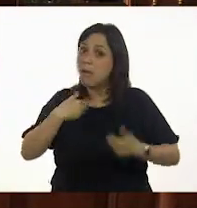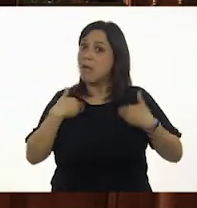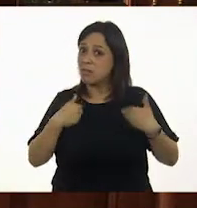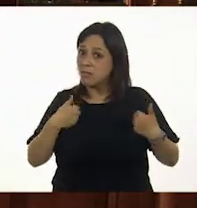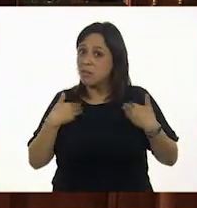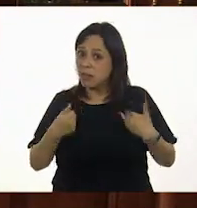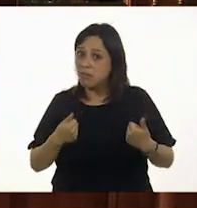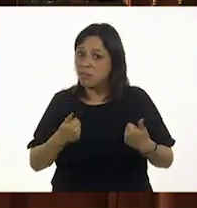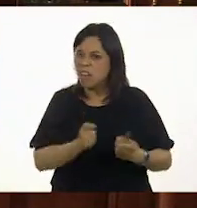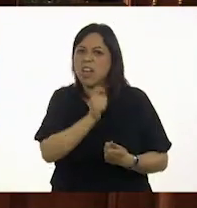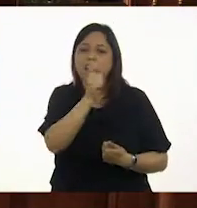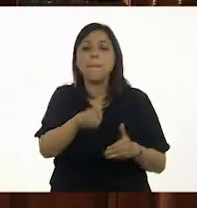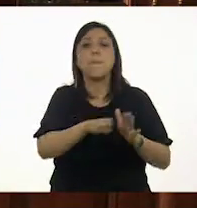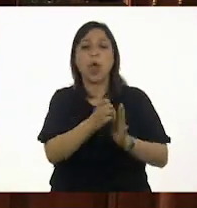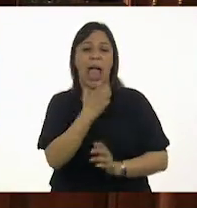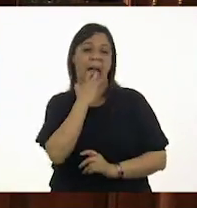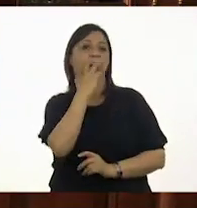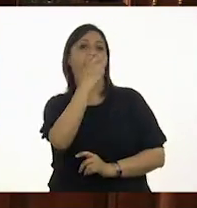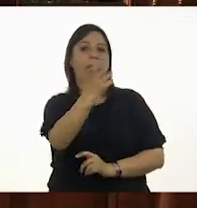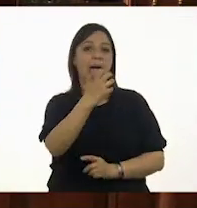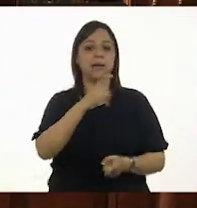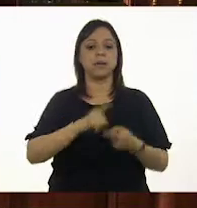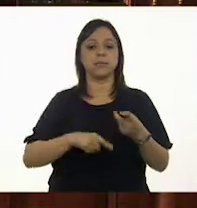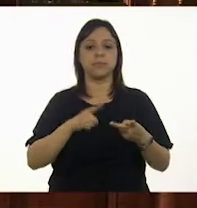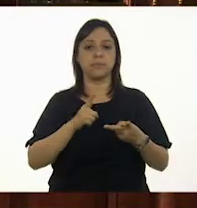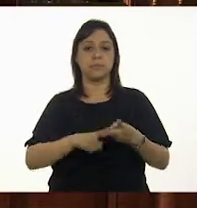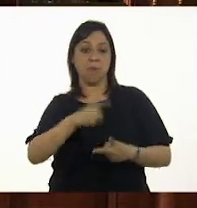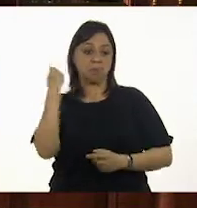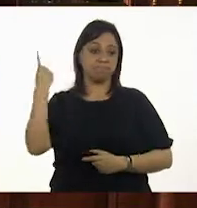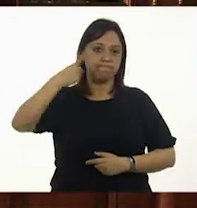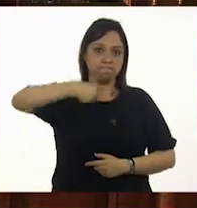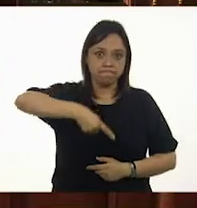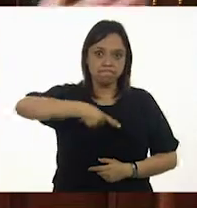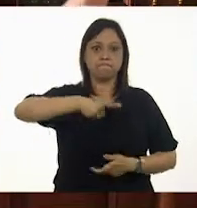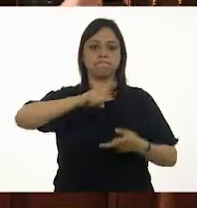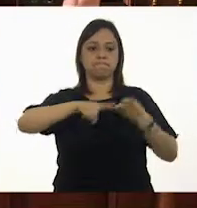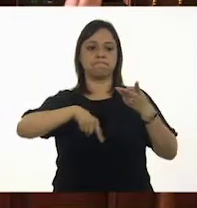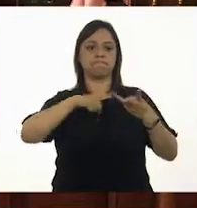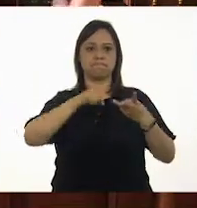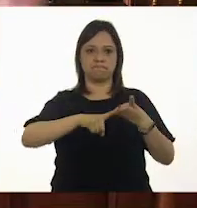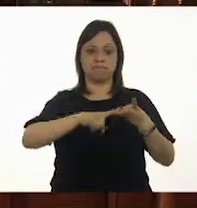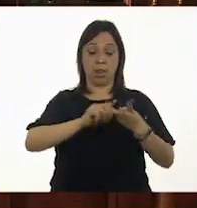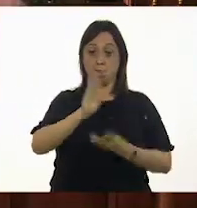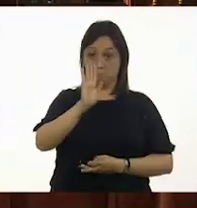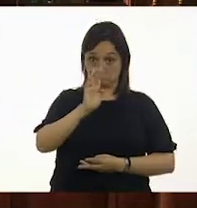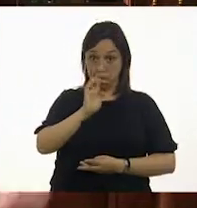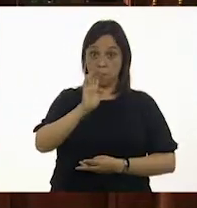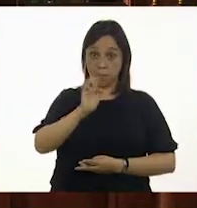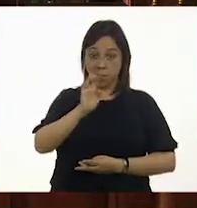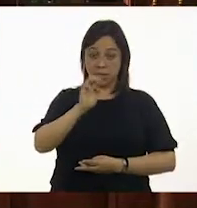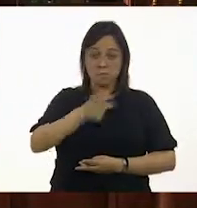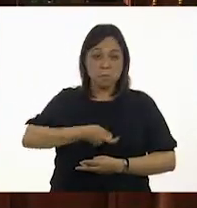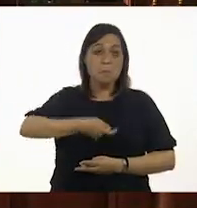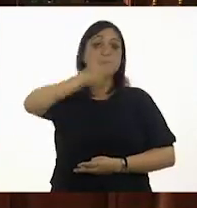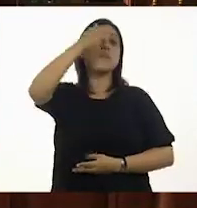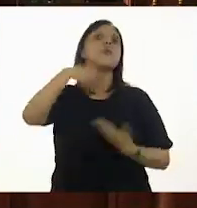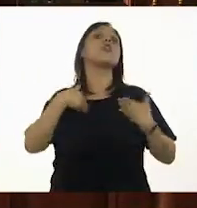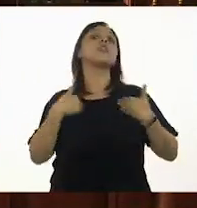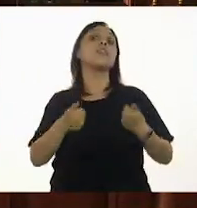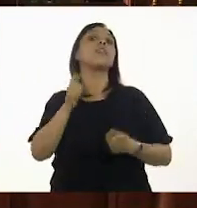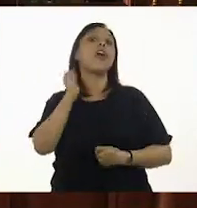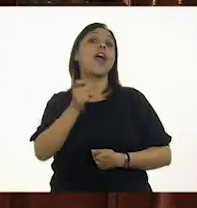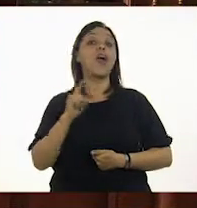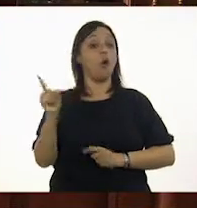ejemplo, un grito, una orden, ya que todos los bebés lo primero que entienden es, no,